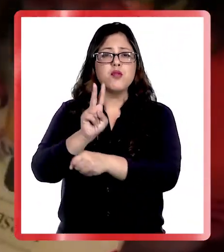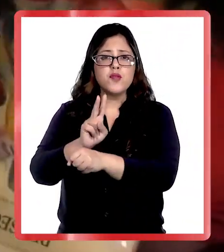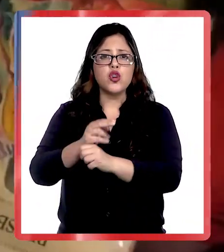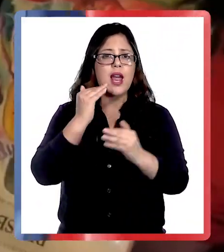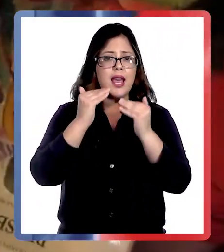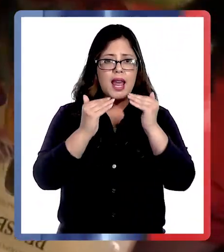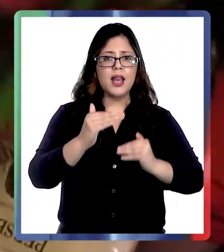Gracias. Gracias.